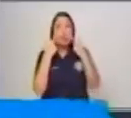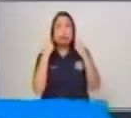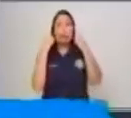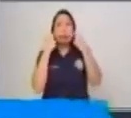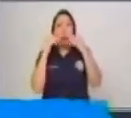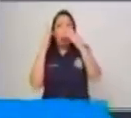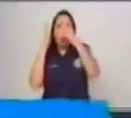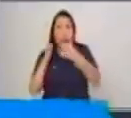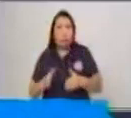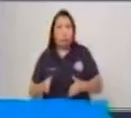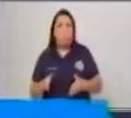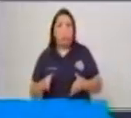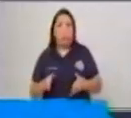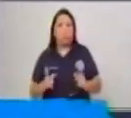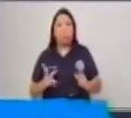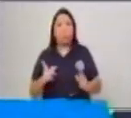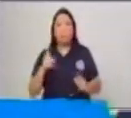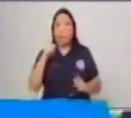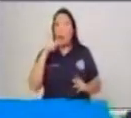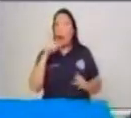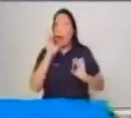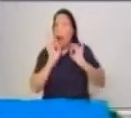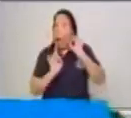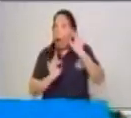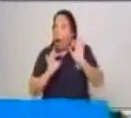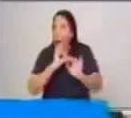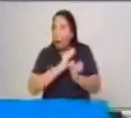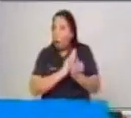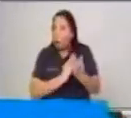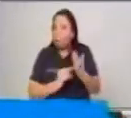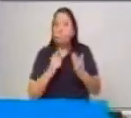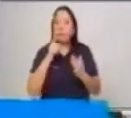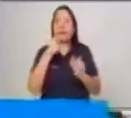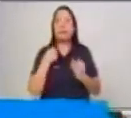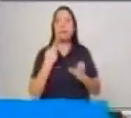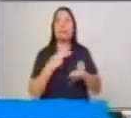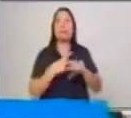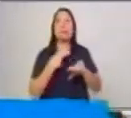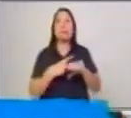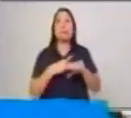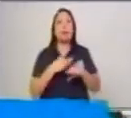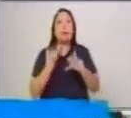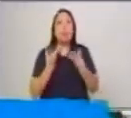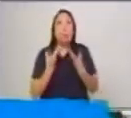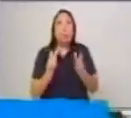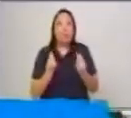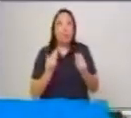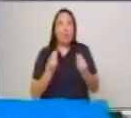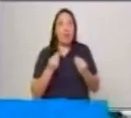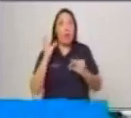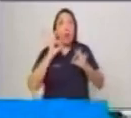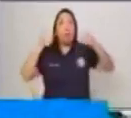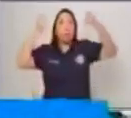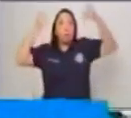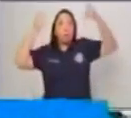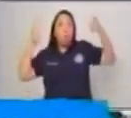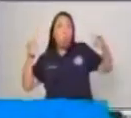leyenda? Que generalmente son de miedo y que tal vez no nos gustan, pero son leyendas de nuestro país. Piensen, por favor.